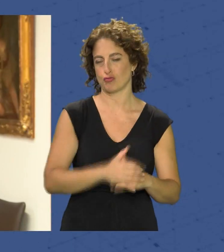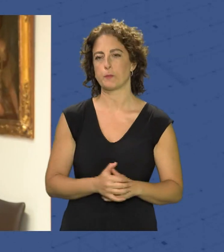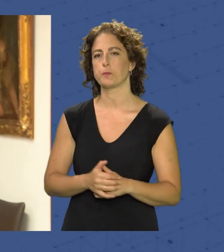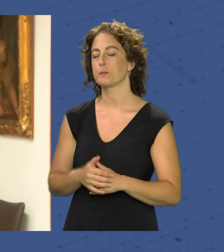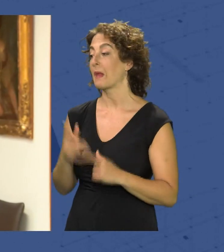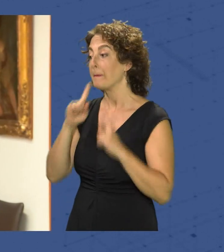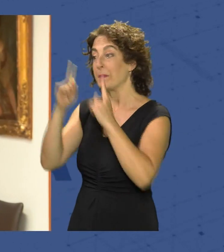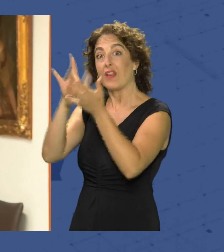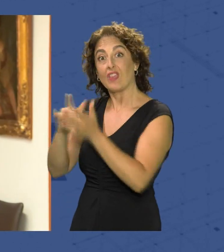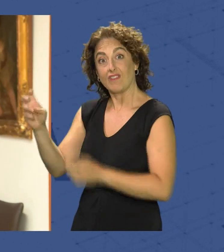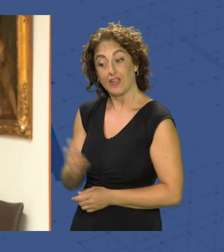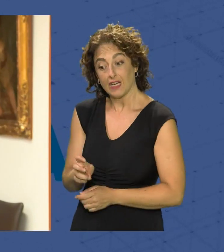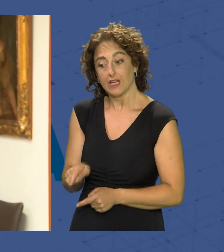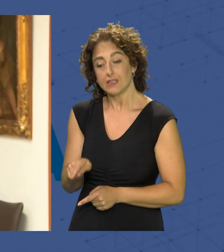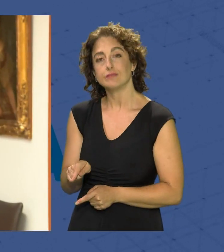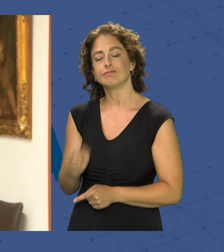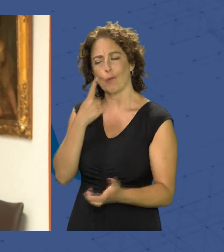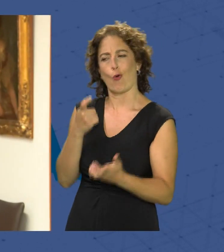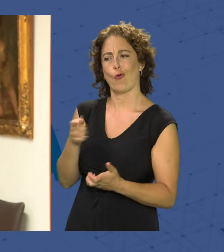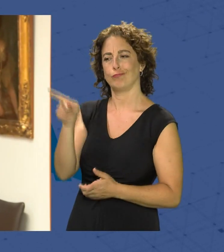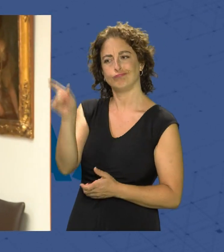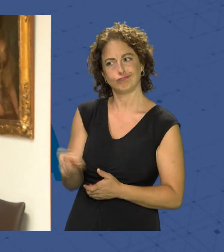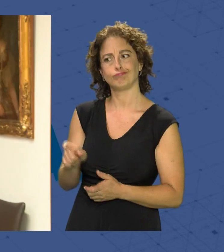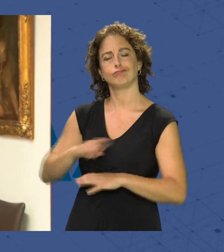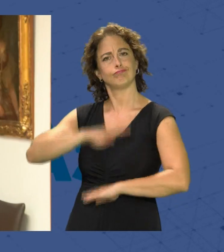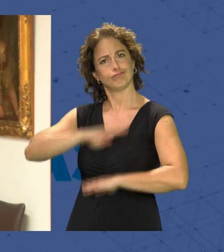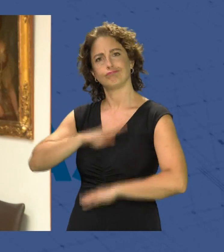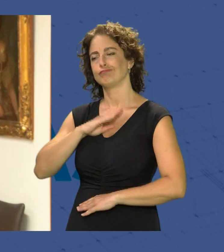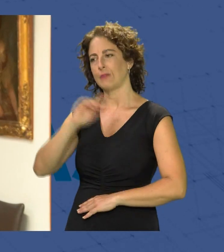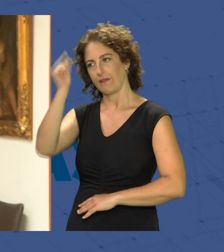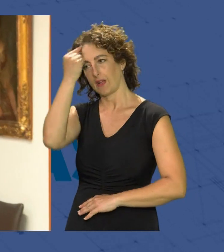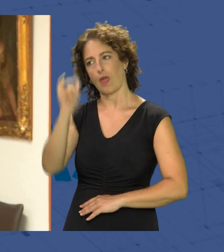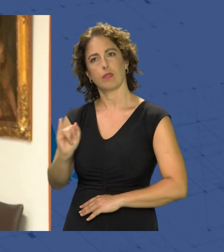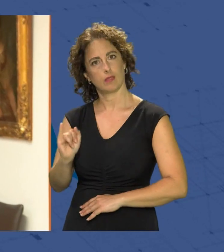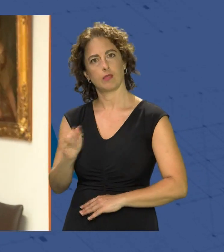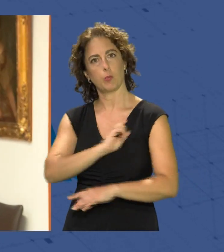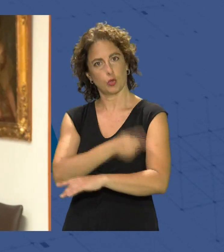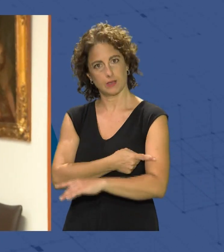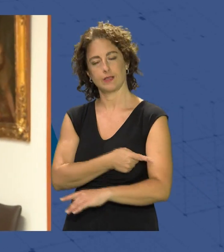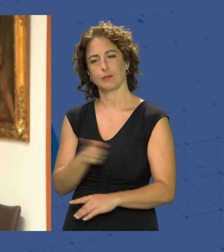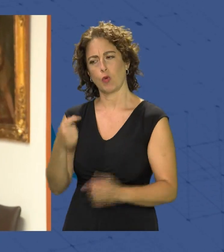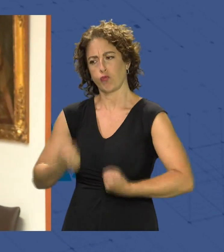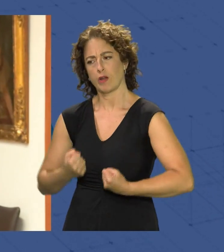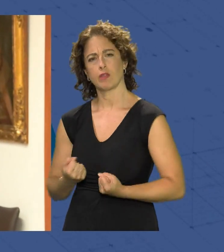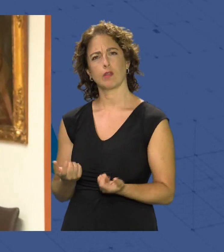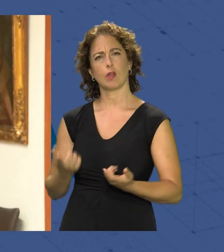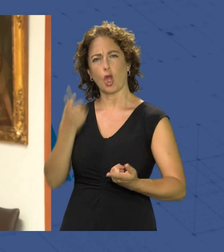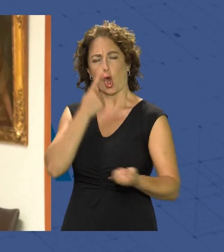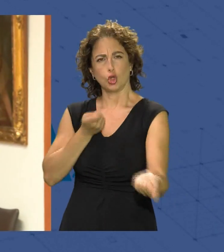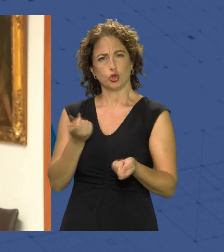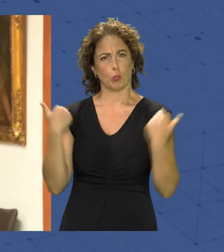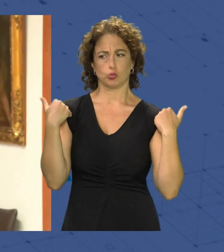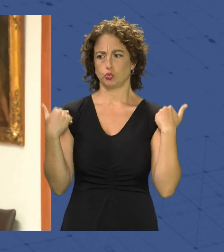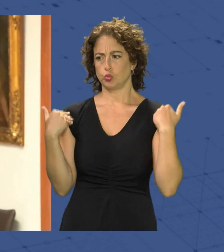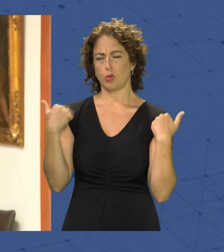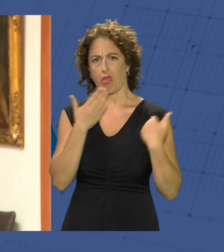desde el primer día que llegó ya se le notaban las actitudes que tenía para hacer el deporte porque la fuerza que tenía el control postural que tenía